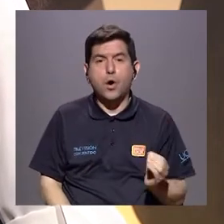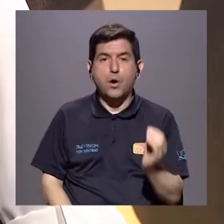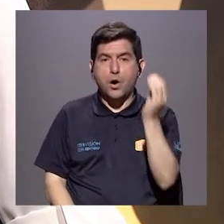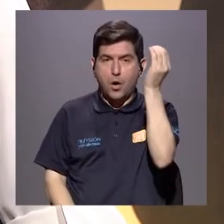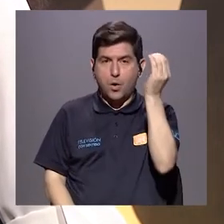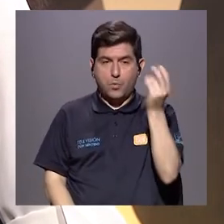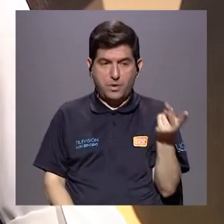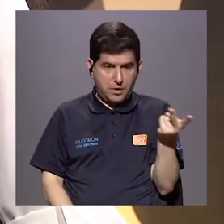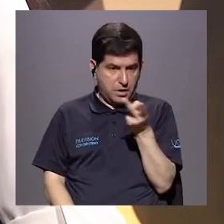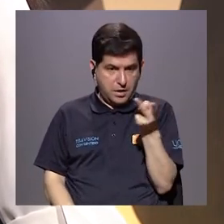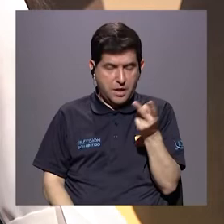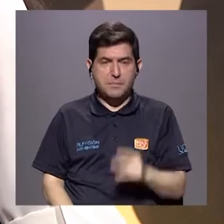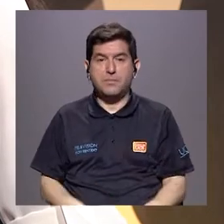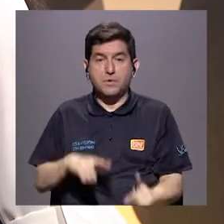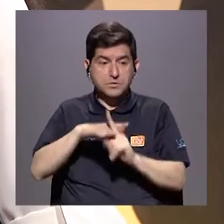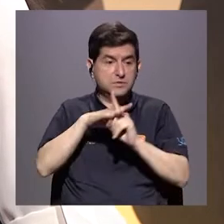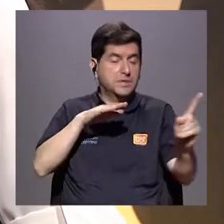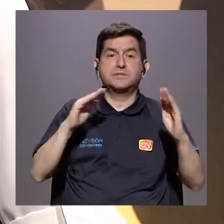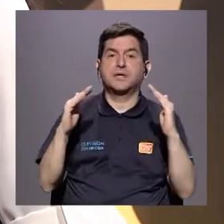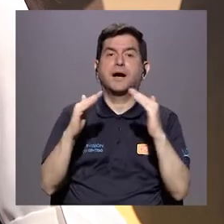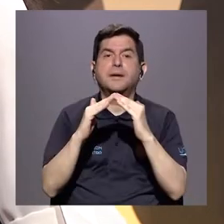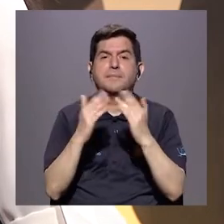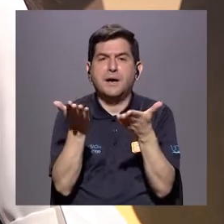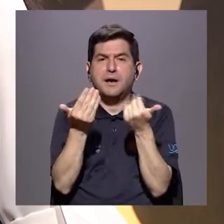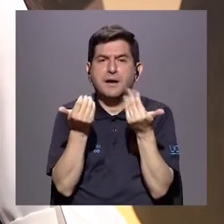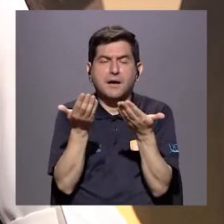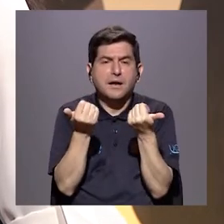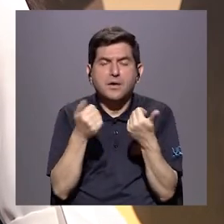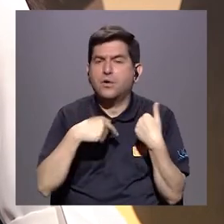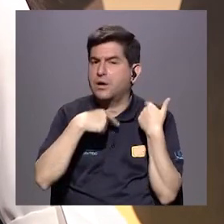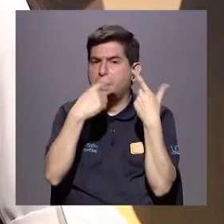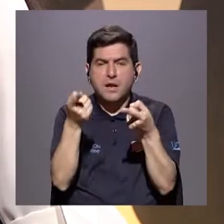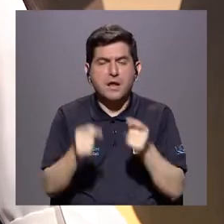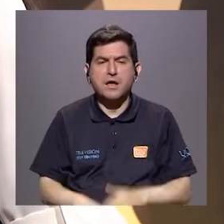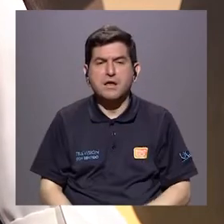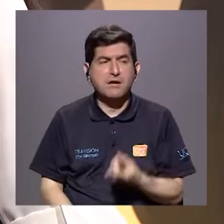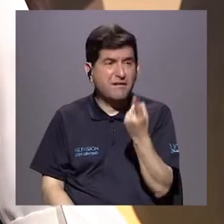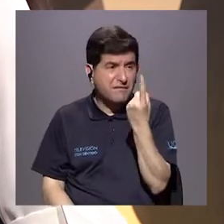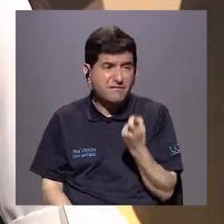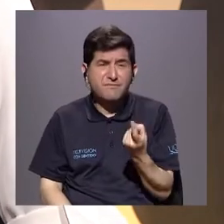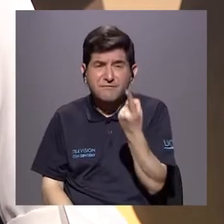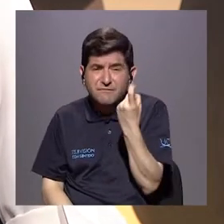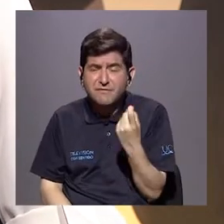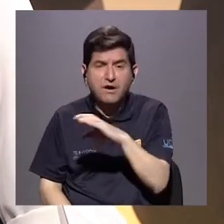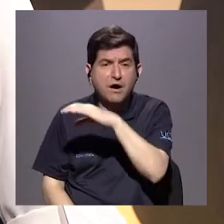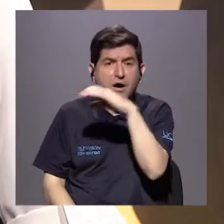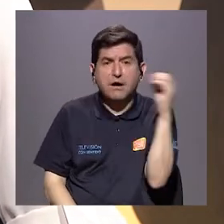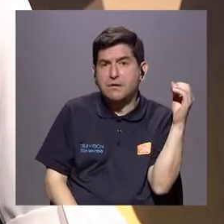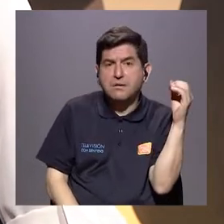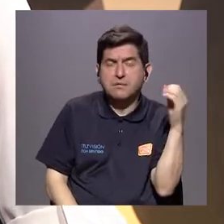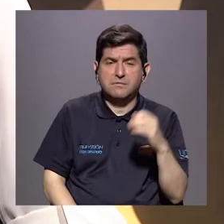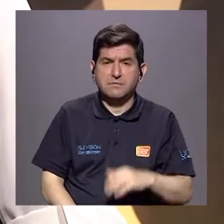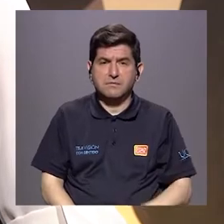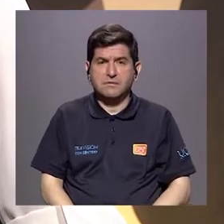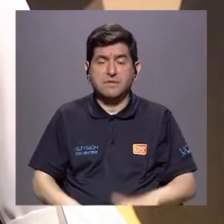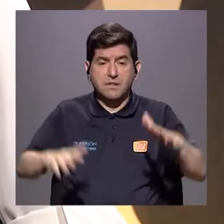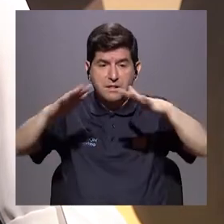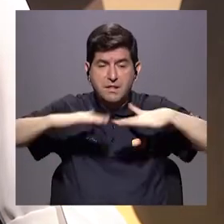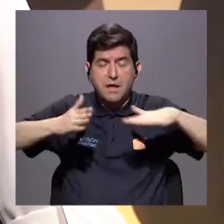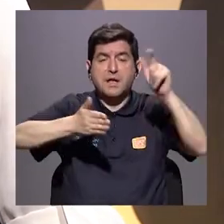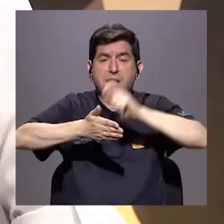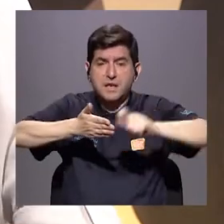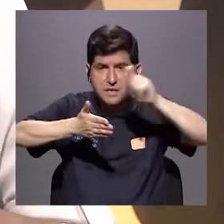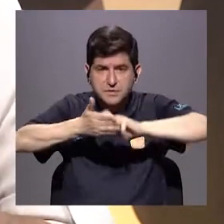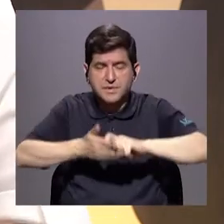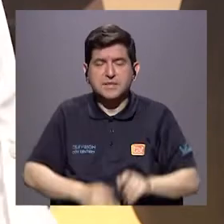adolescente que huye de su casa, que no quiere ir, que se ausenta. O también, en el ámbito